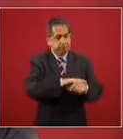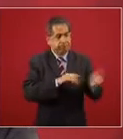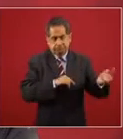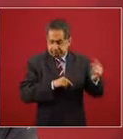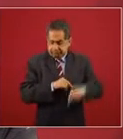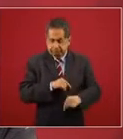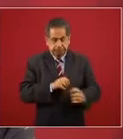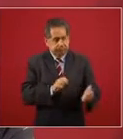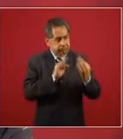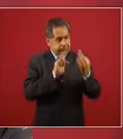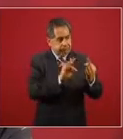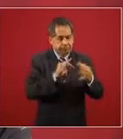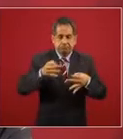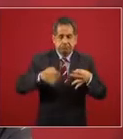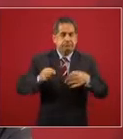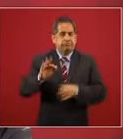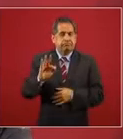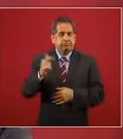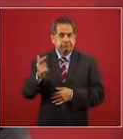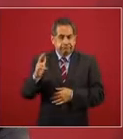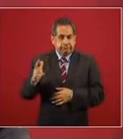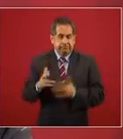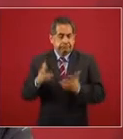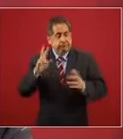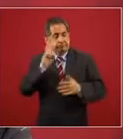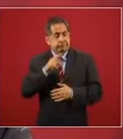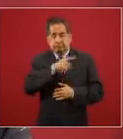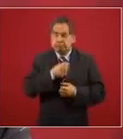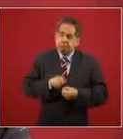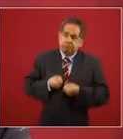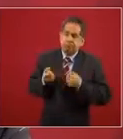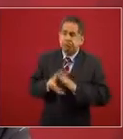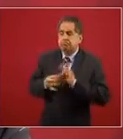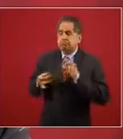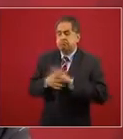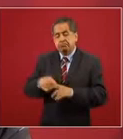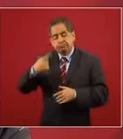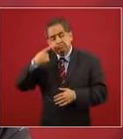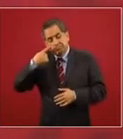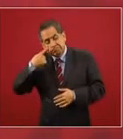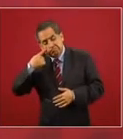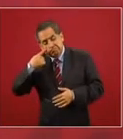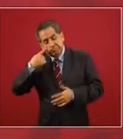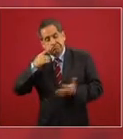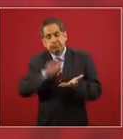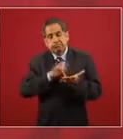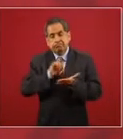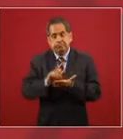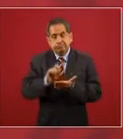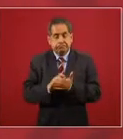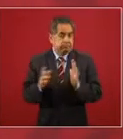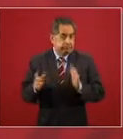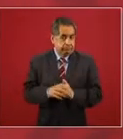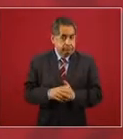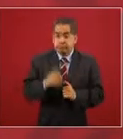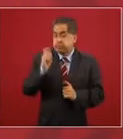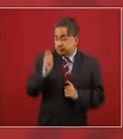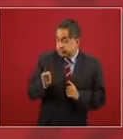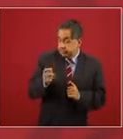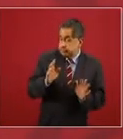señalados y tendrán que declarar eso no significa